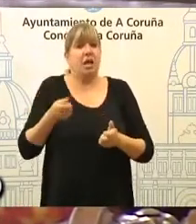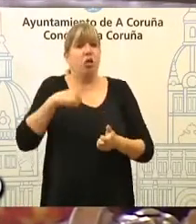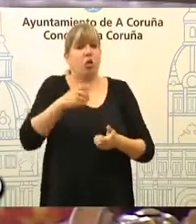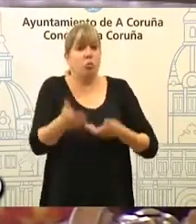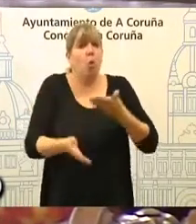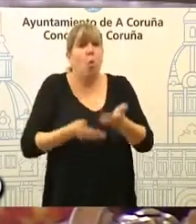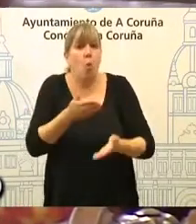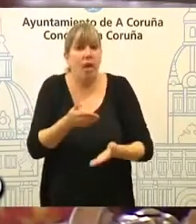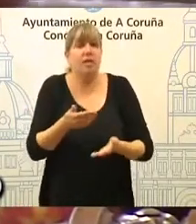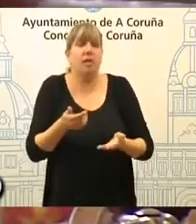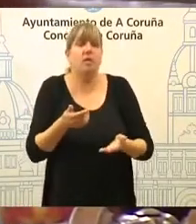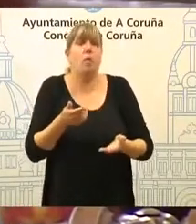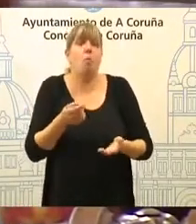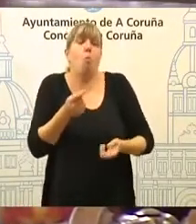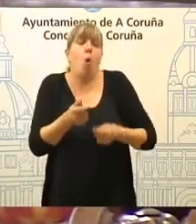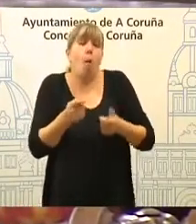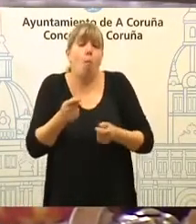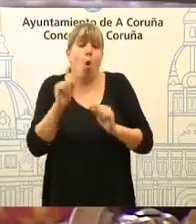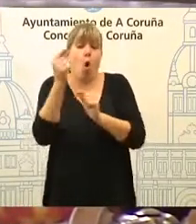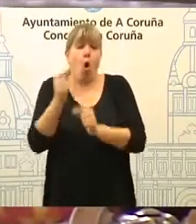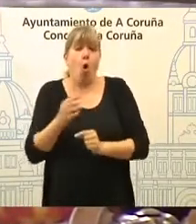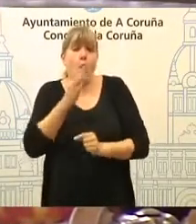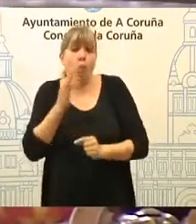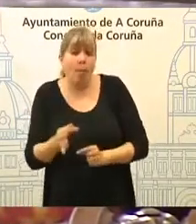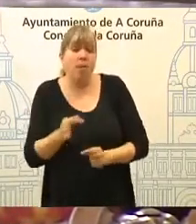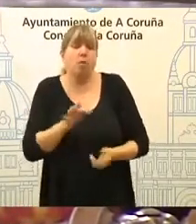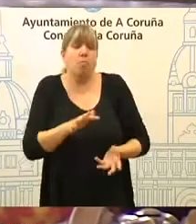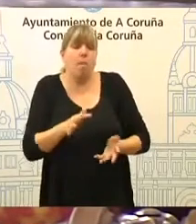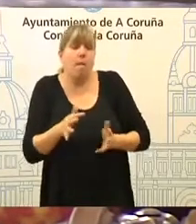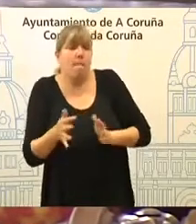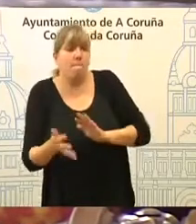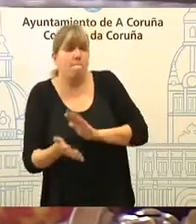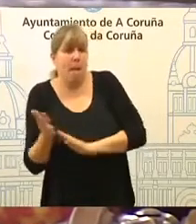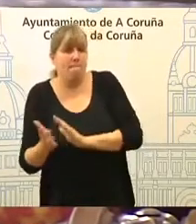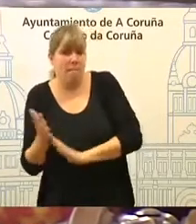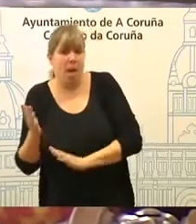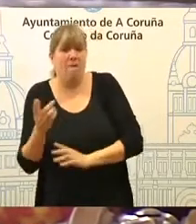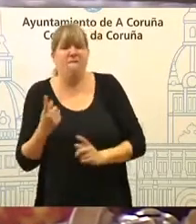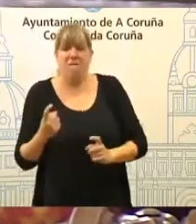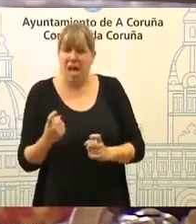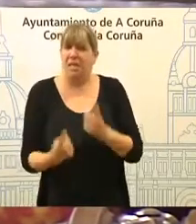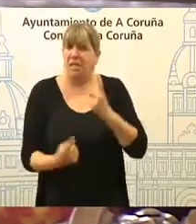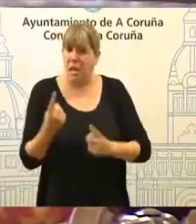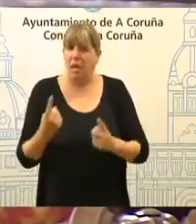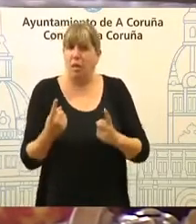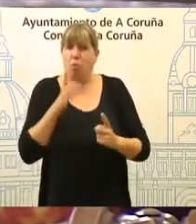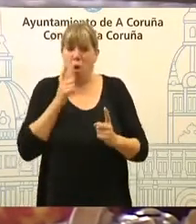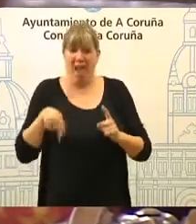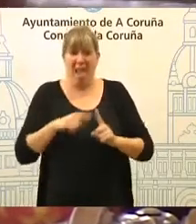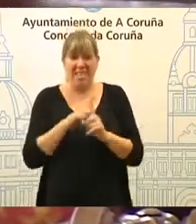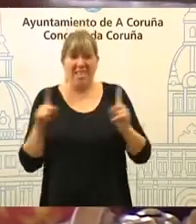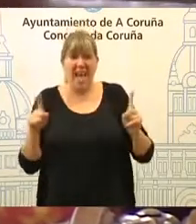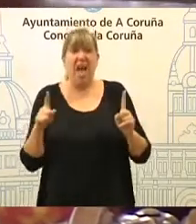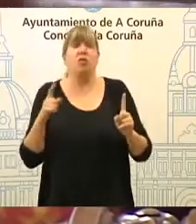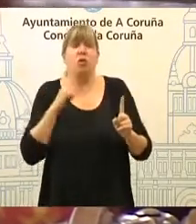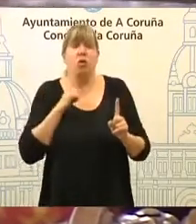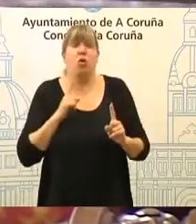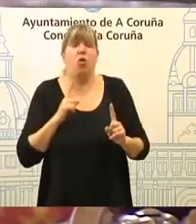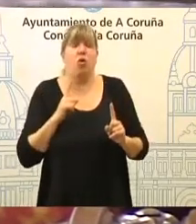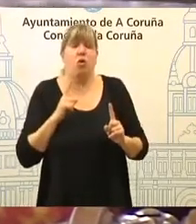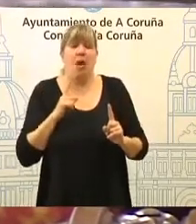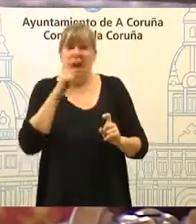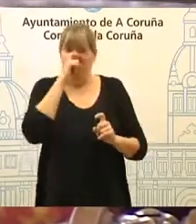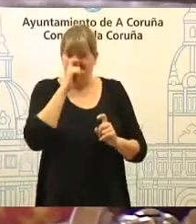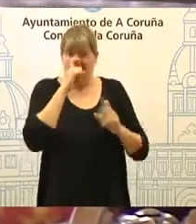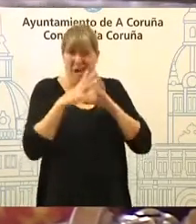acordos orzamentarios Quedan outros por cumprir, quero recordar que acordamos poñer en marcha este ano unha nova edición do Bono Cultura